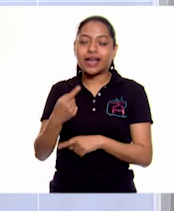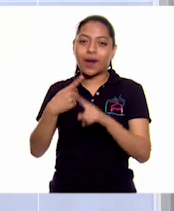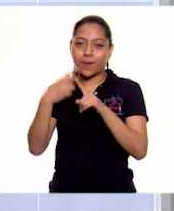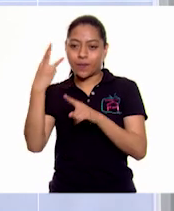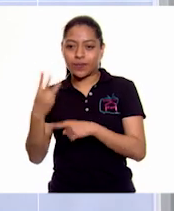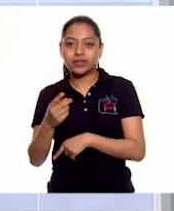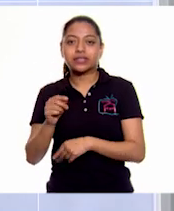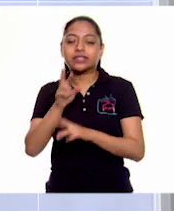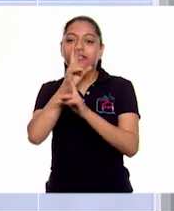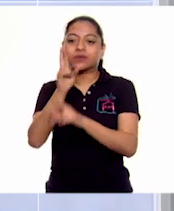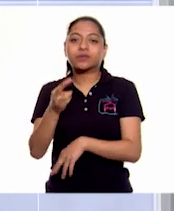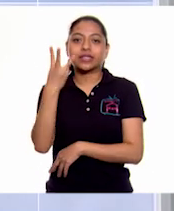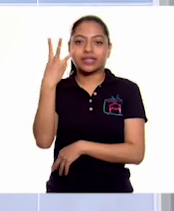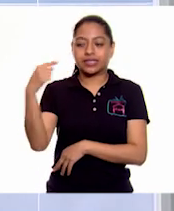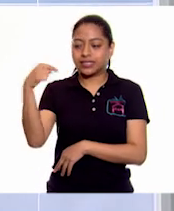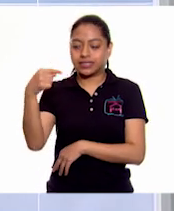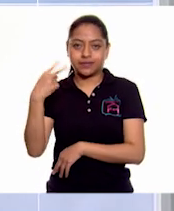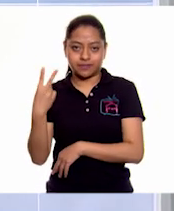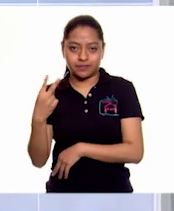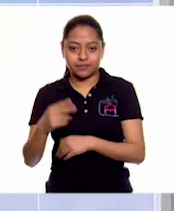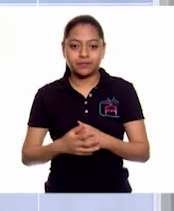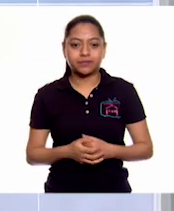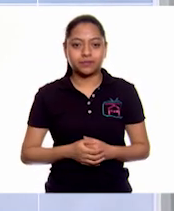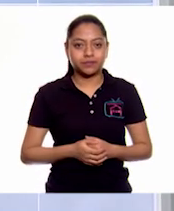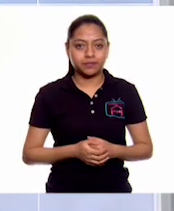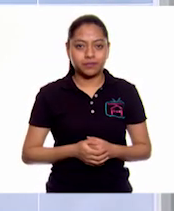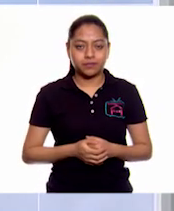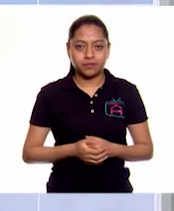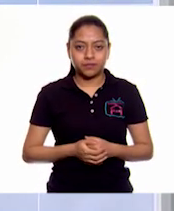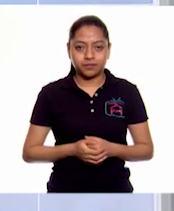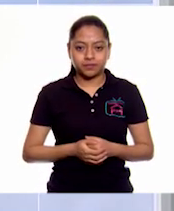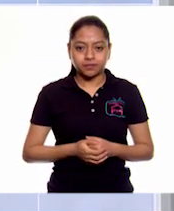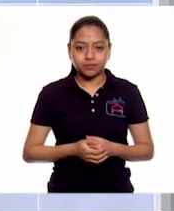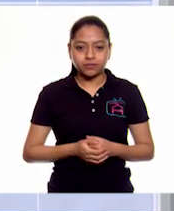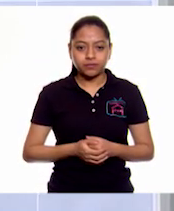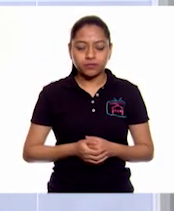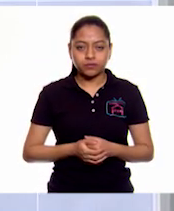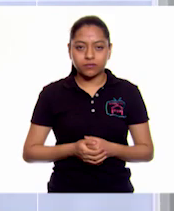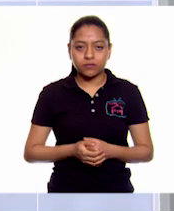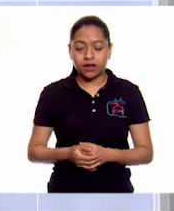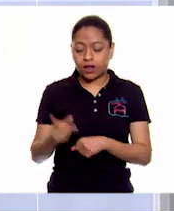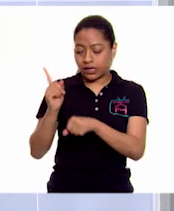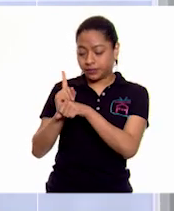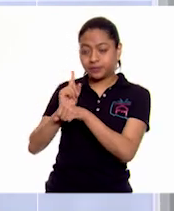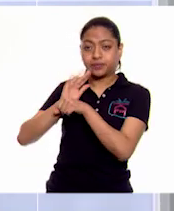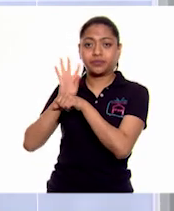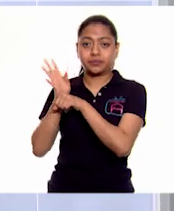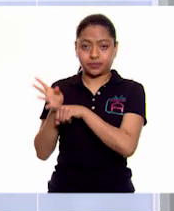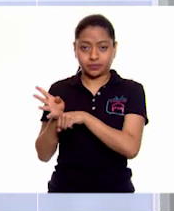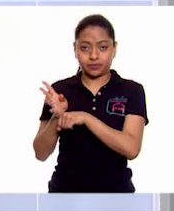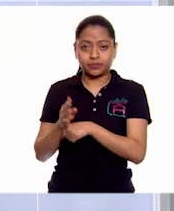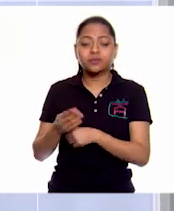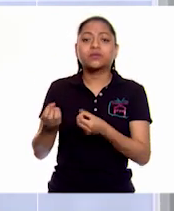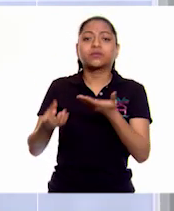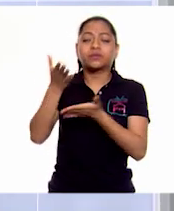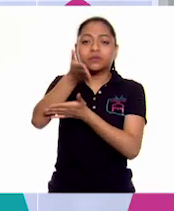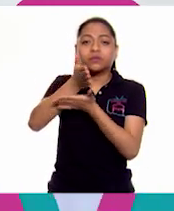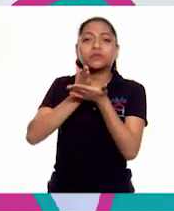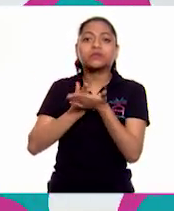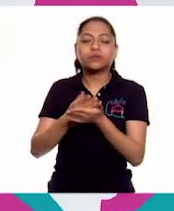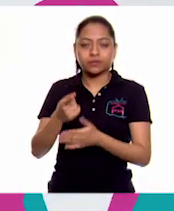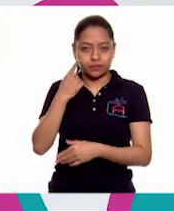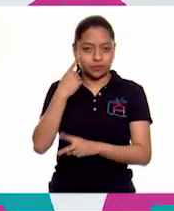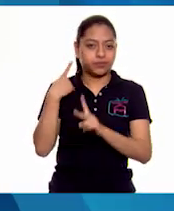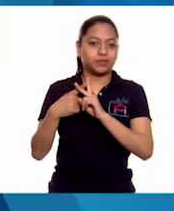Ahora ayúdenme a contar cuántos medios forman la cola del gallito. Ah. A ver. Uno, dos,